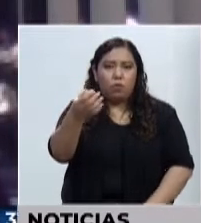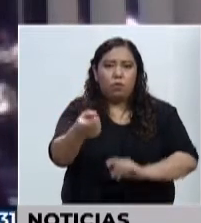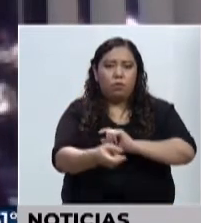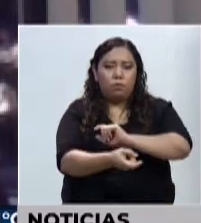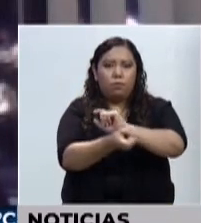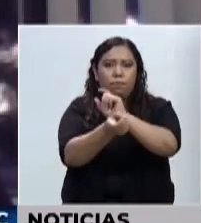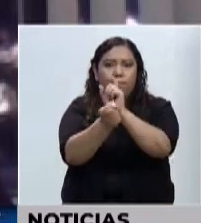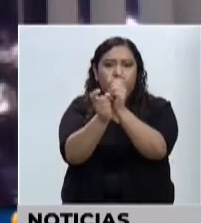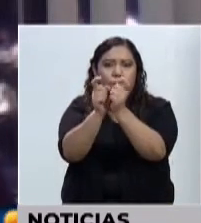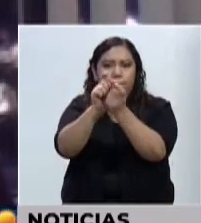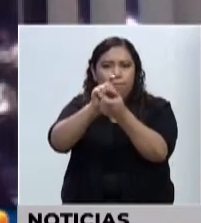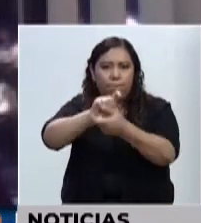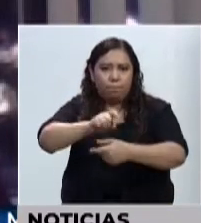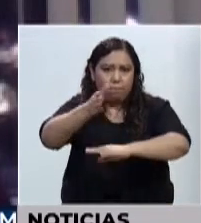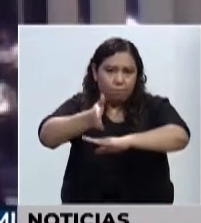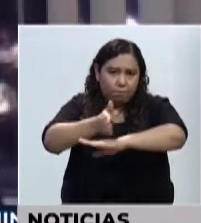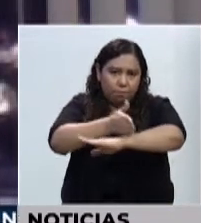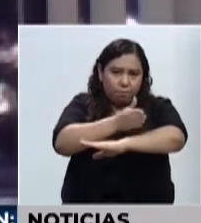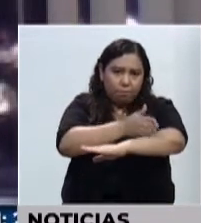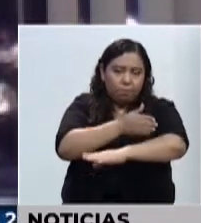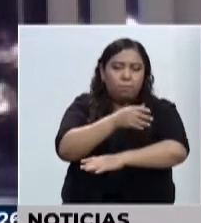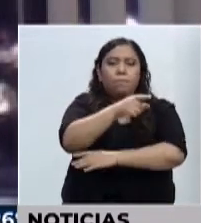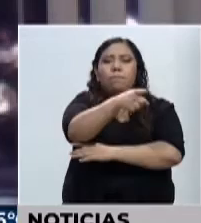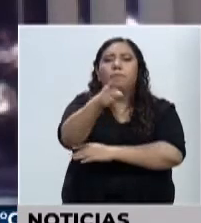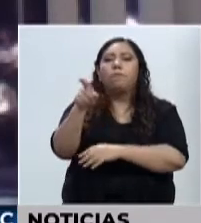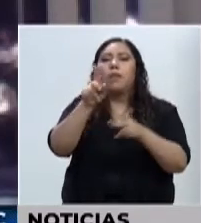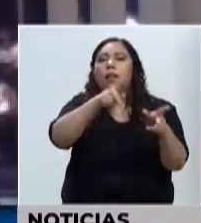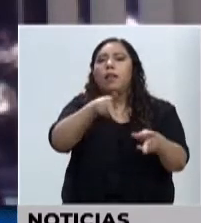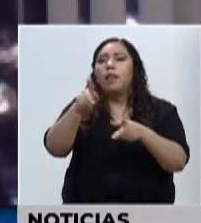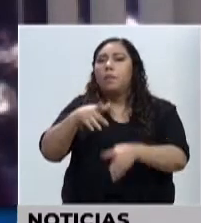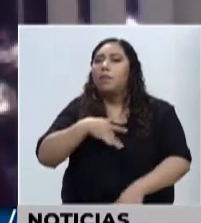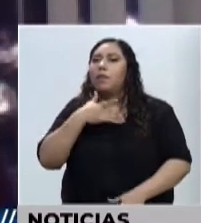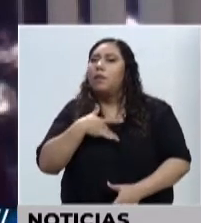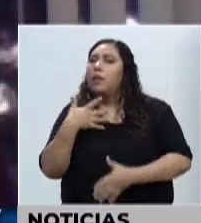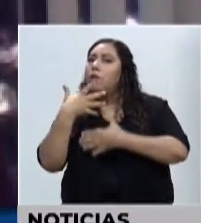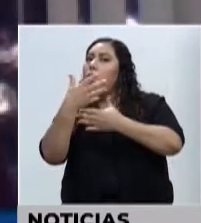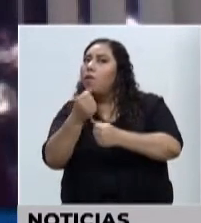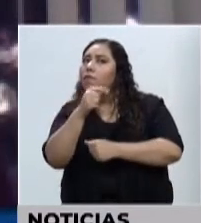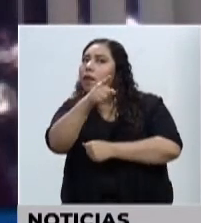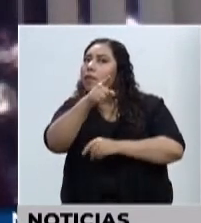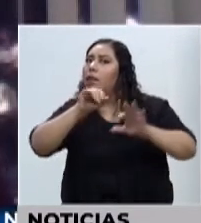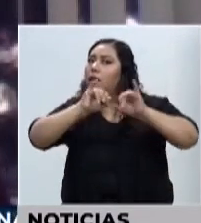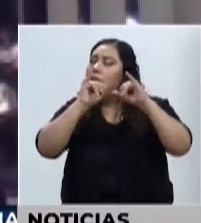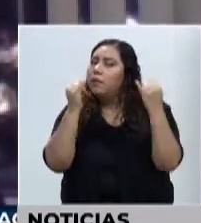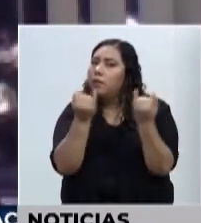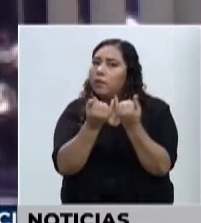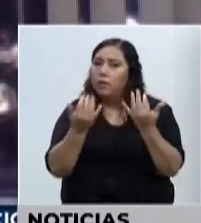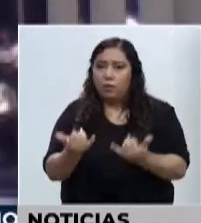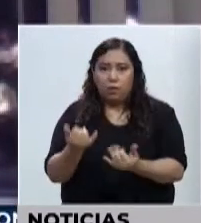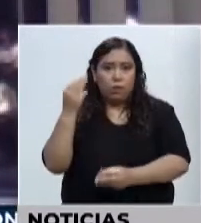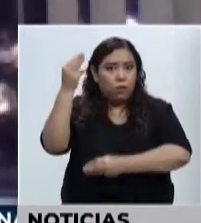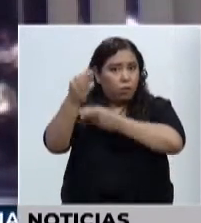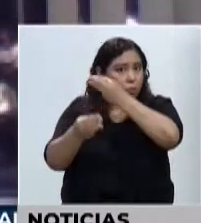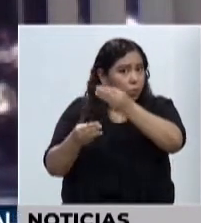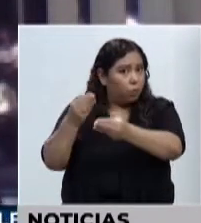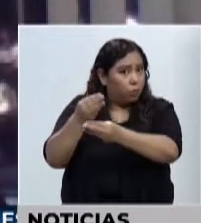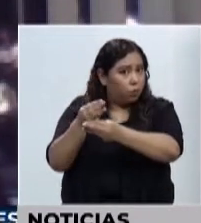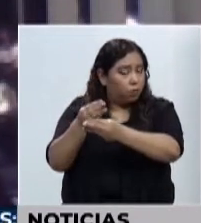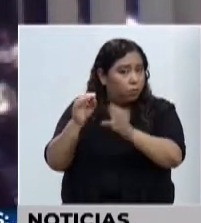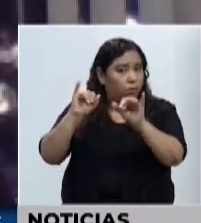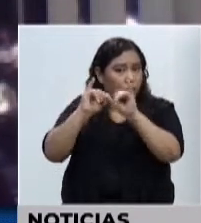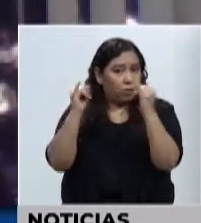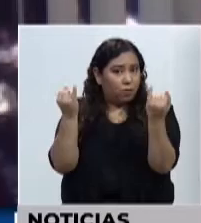confianza de la población en las instituciones. Ustedes saben que ahorita, a nivel mundial, la confianza en las instituciones